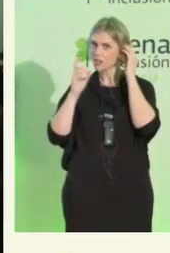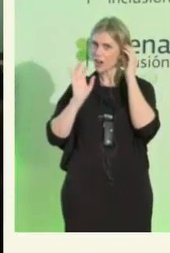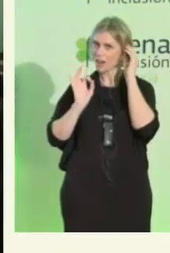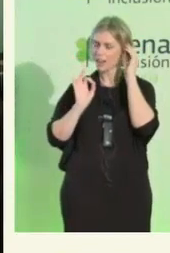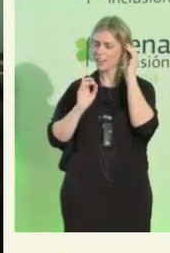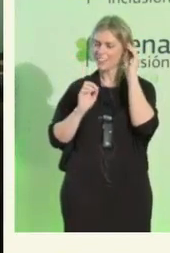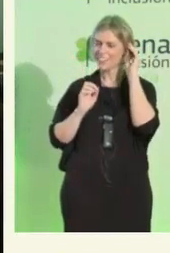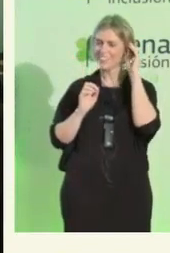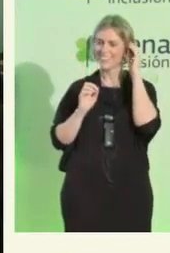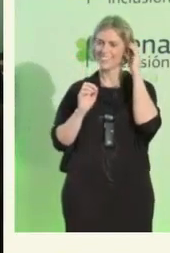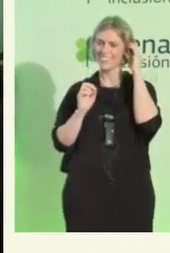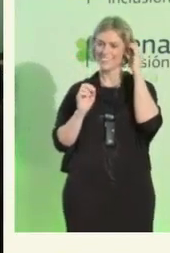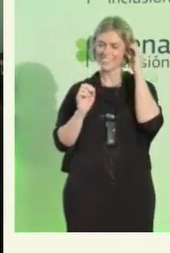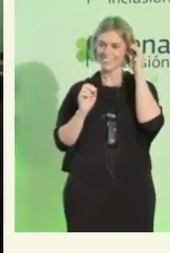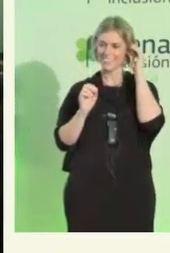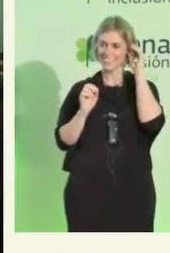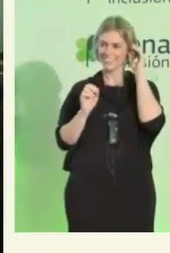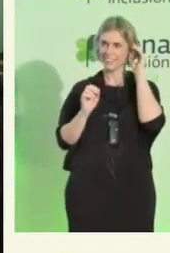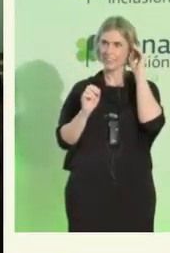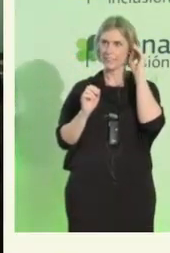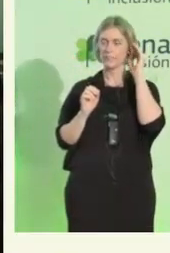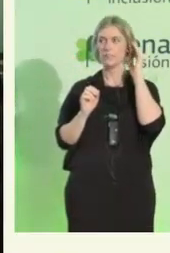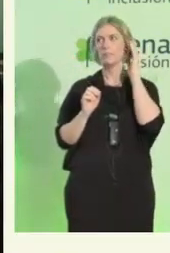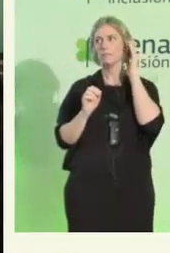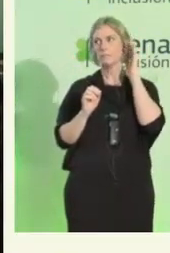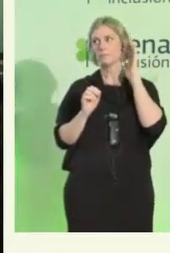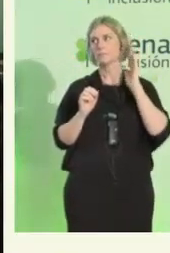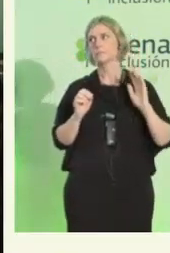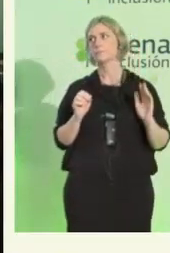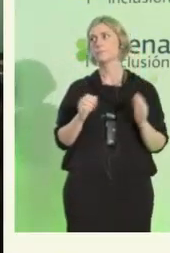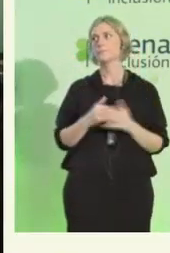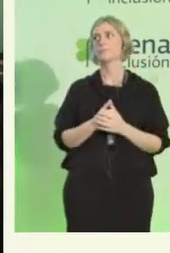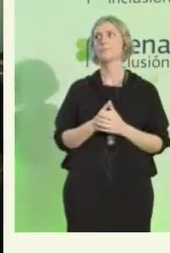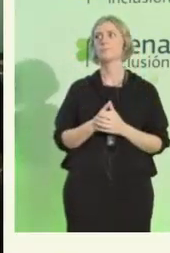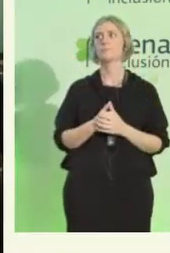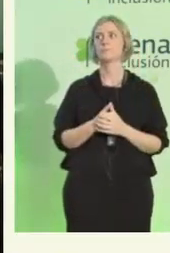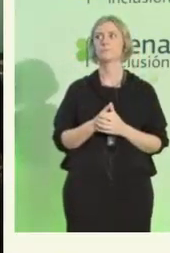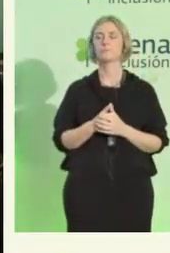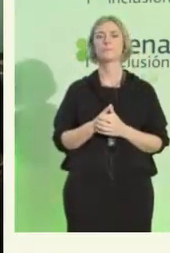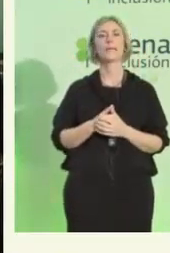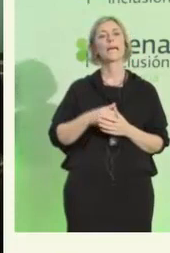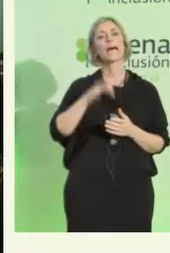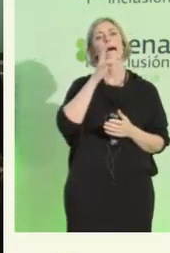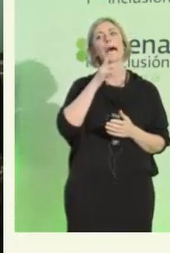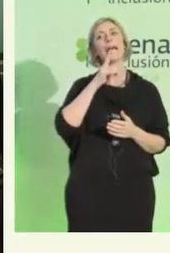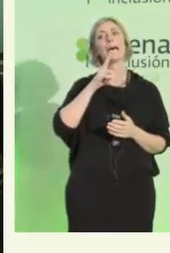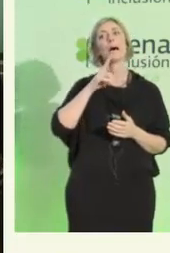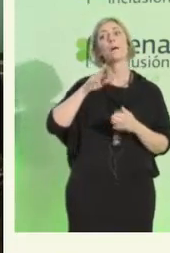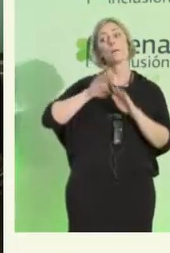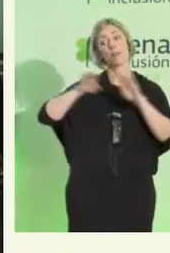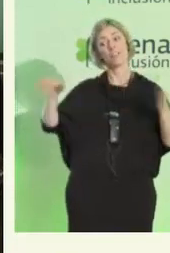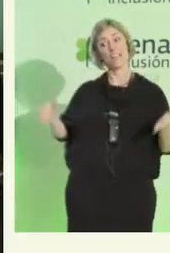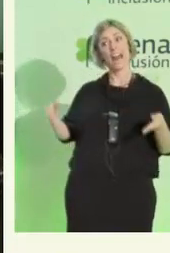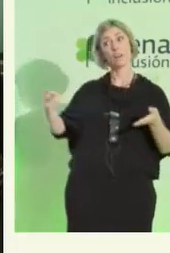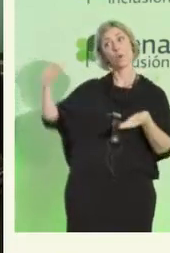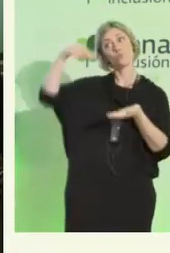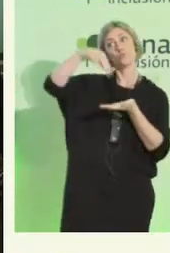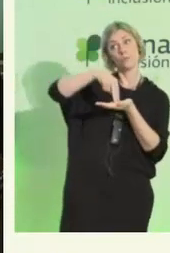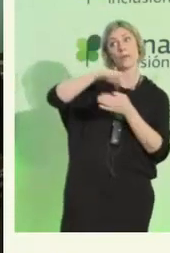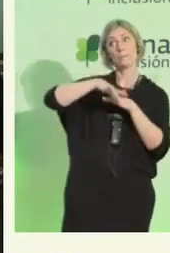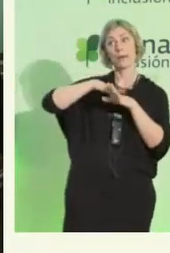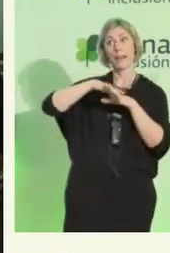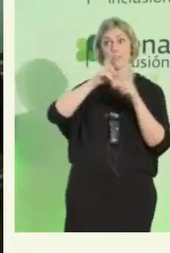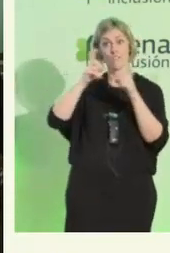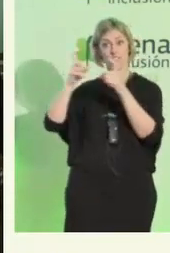Vamos a subir poco a poco para hacer la foto. Tendremos que hacernos una